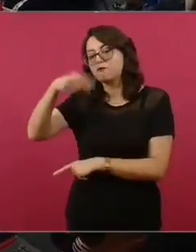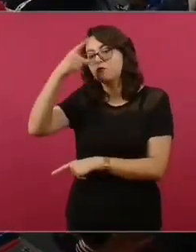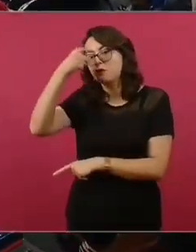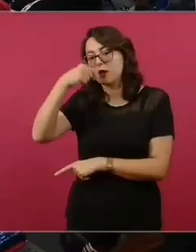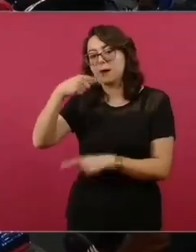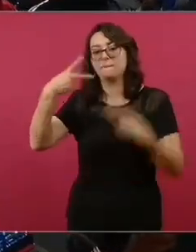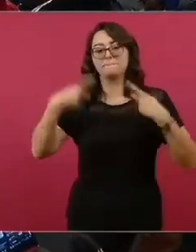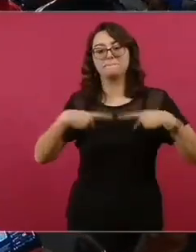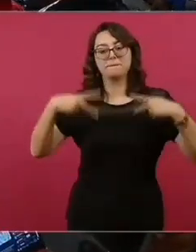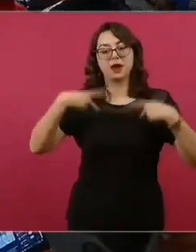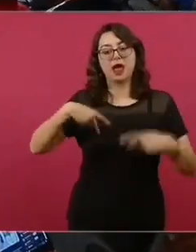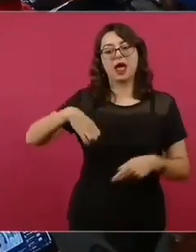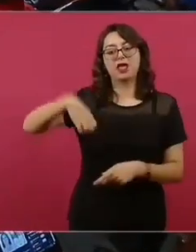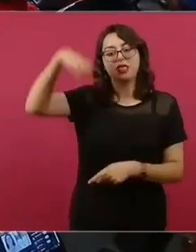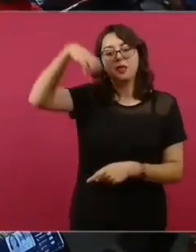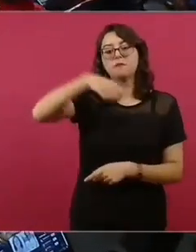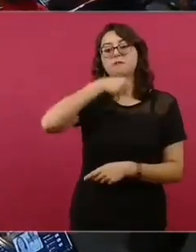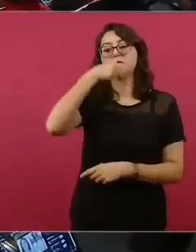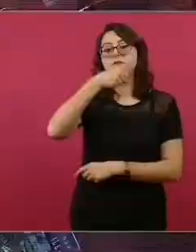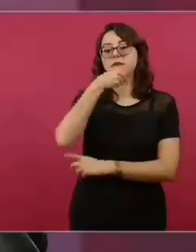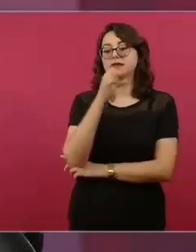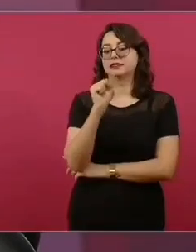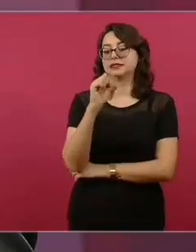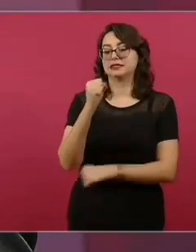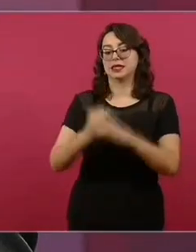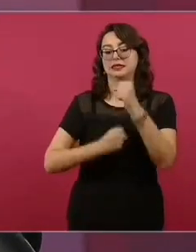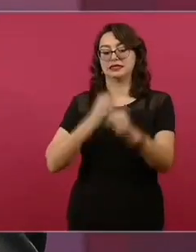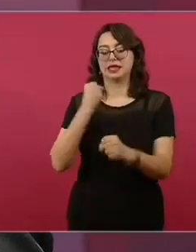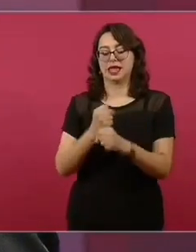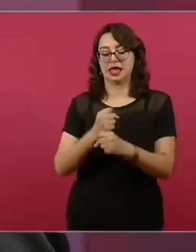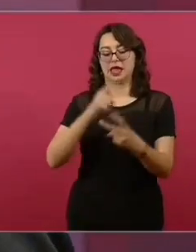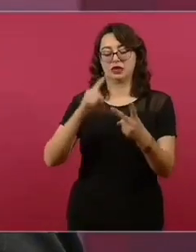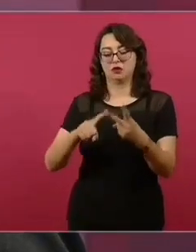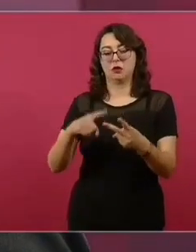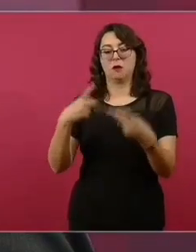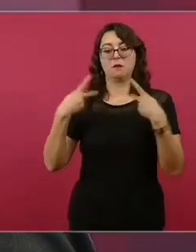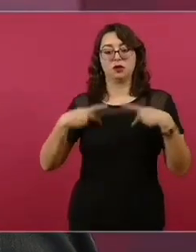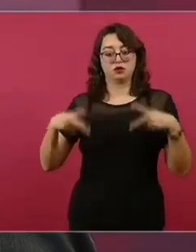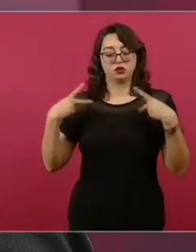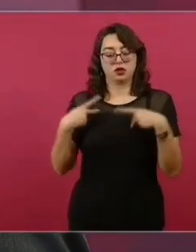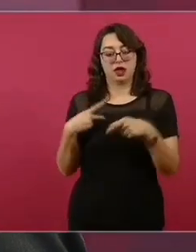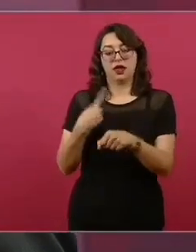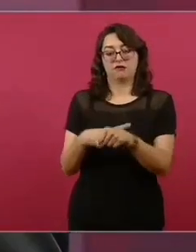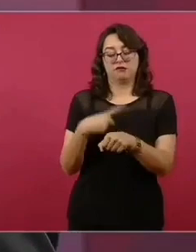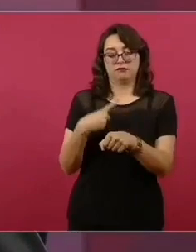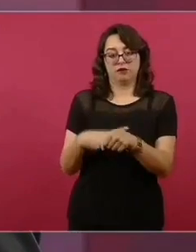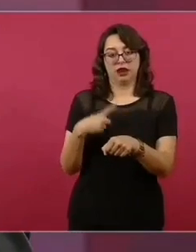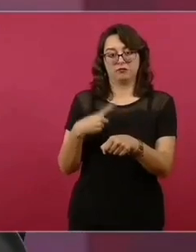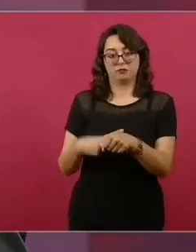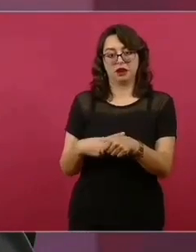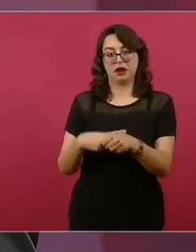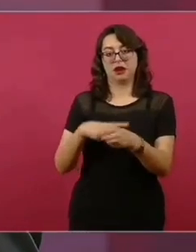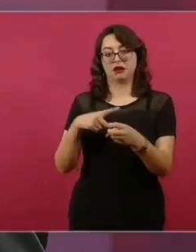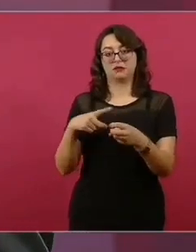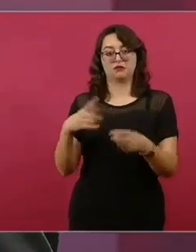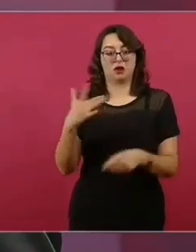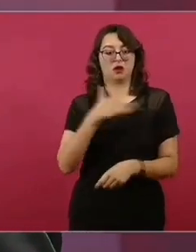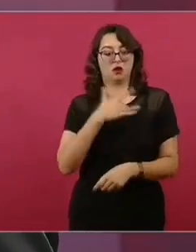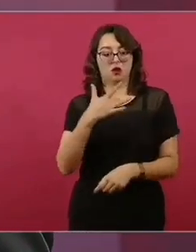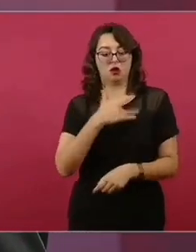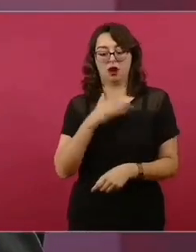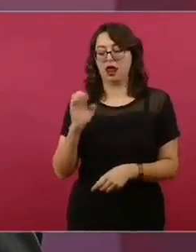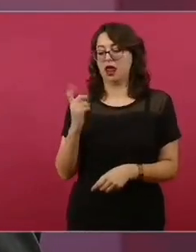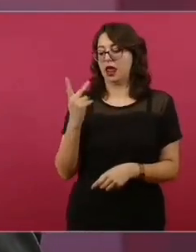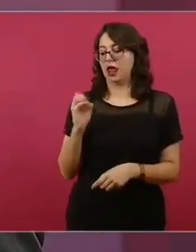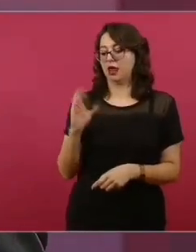Personas adultas mayores de 60 años, personas con enfermedades crónicas, ciertas enfermedades crónicas, enfermedad cardíaca y pulmonar